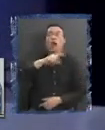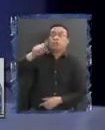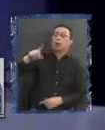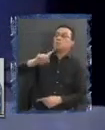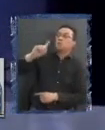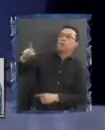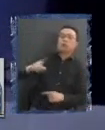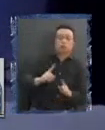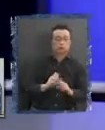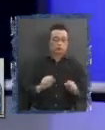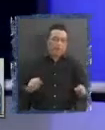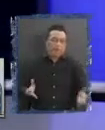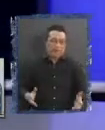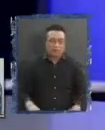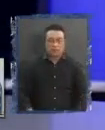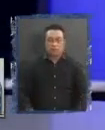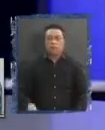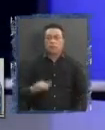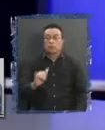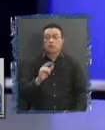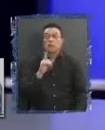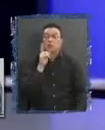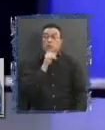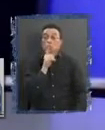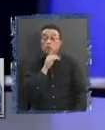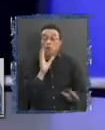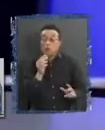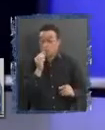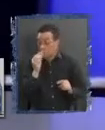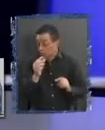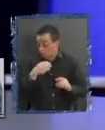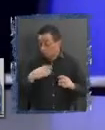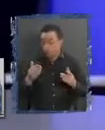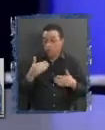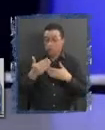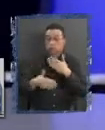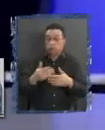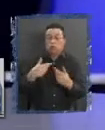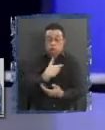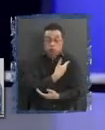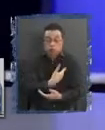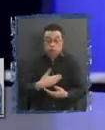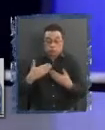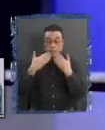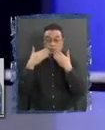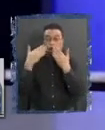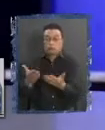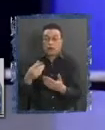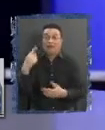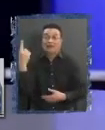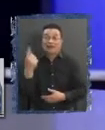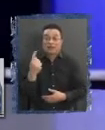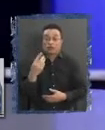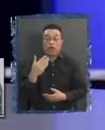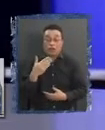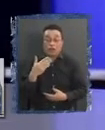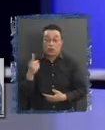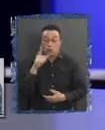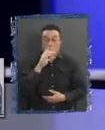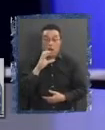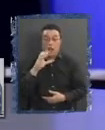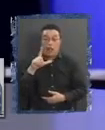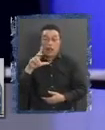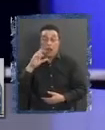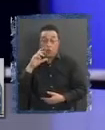estoy muy de acuerdo con eso. A mí me ha tocado gobernar o ser autoridad nacional, igual que Claudio, y le